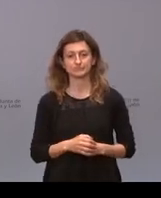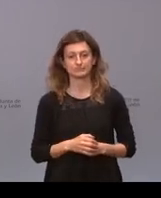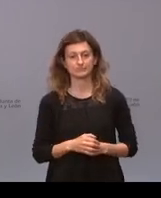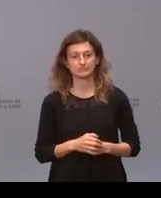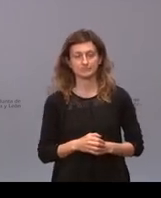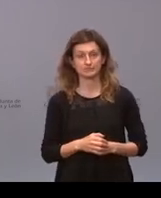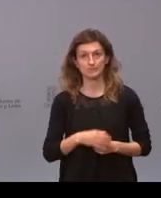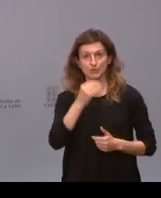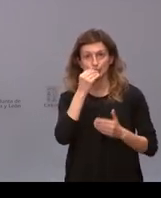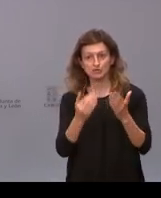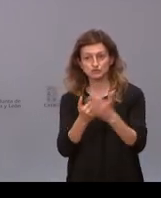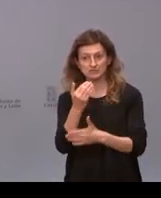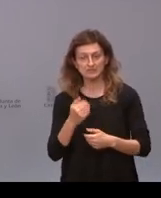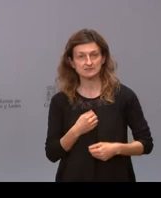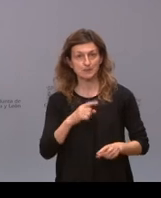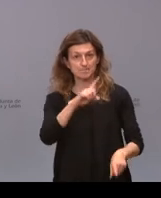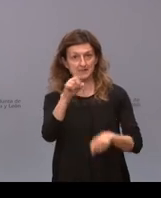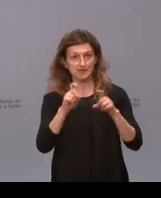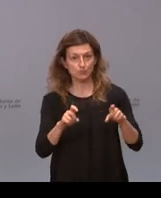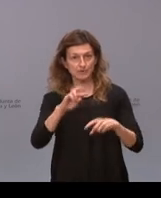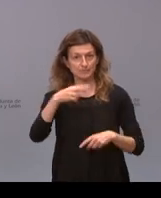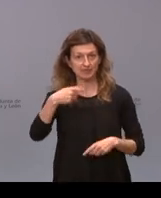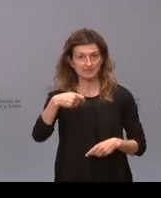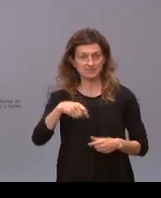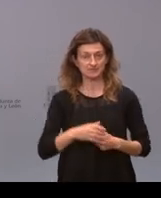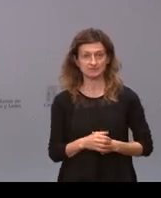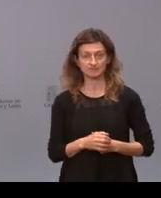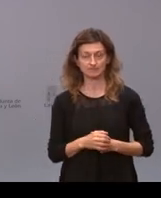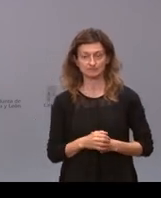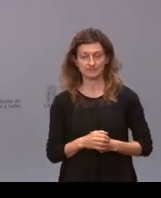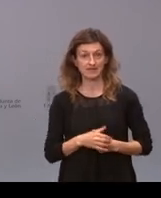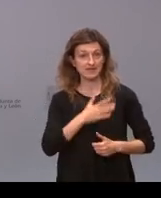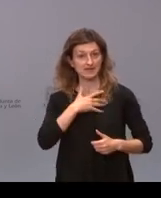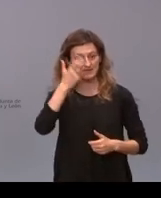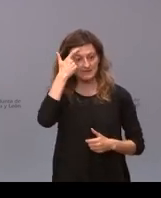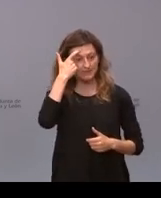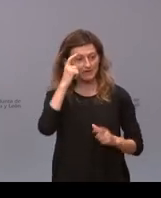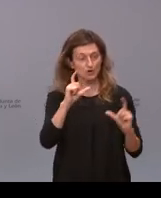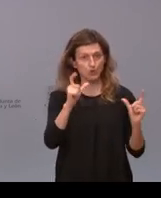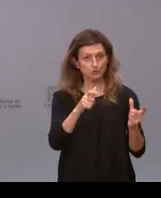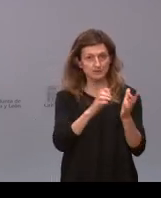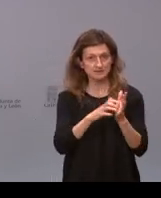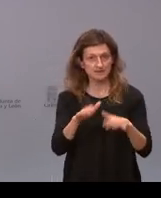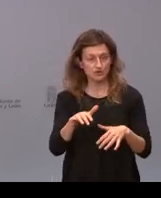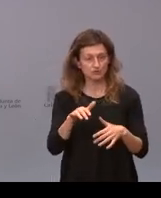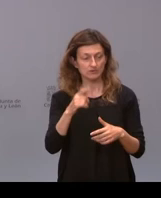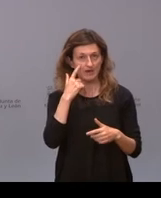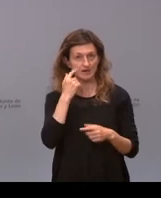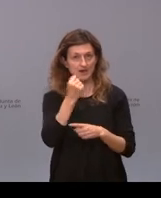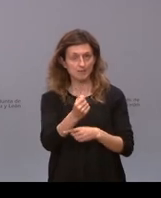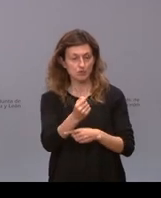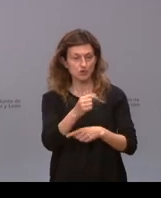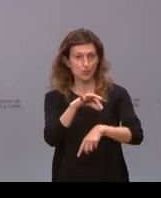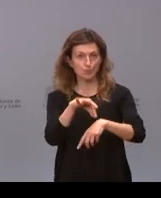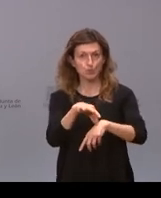sí hola buenos días mis preguntas son para el vicepresidente por un lado quería saber si la junta se va a apoyar en las mutuas para vacunar